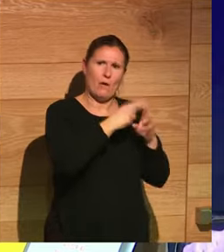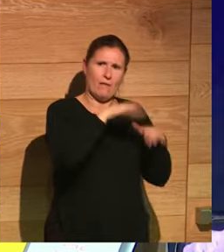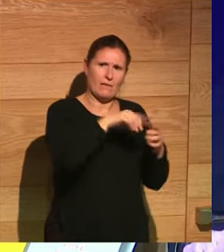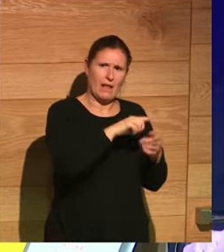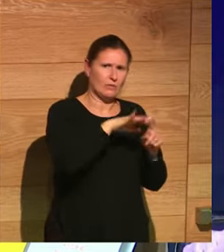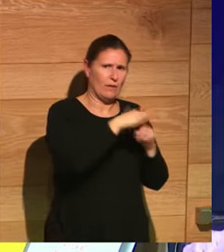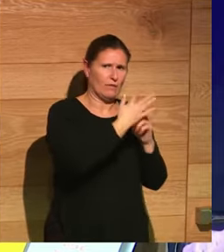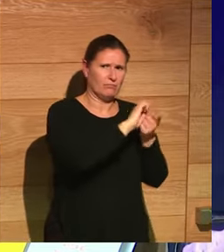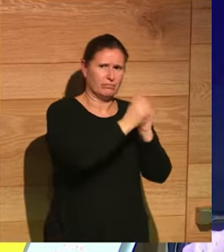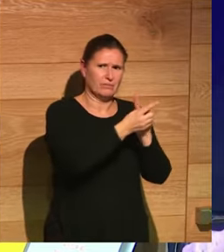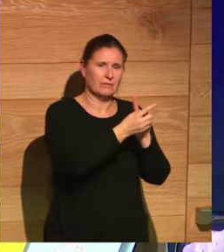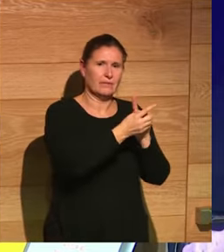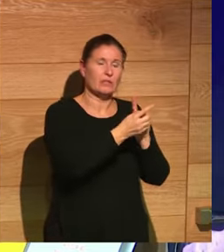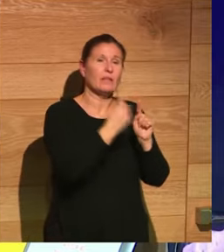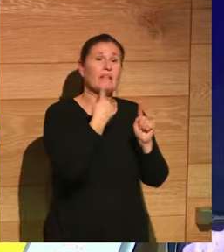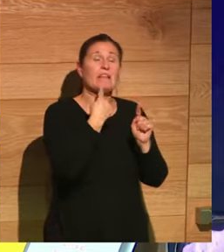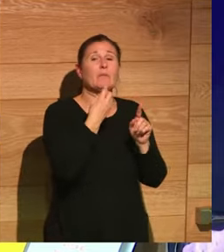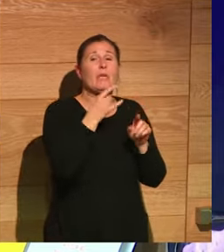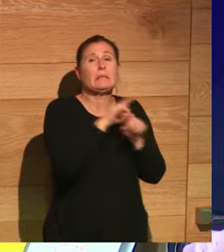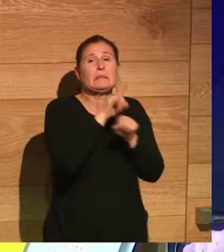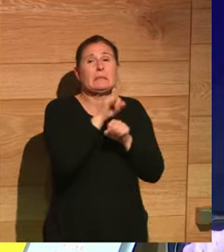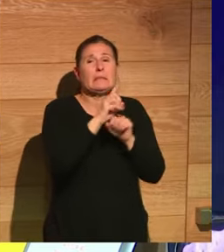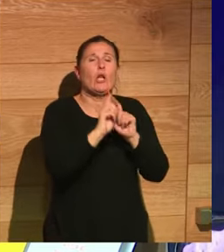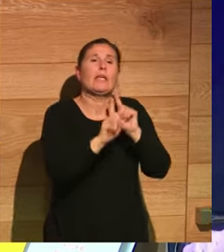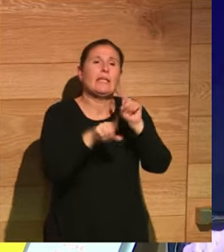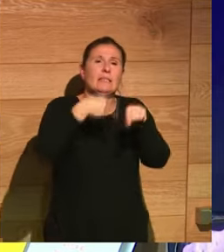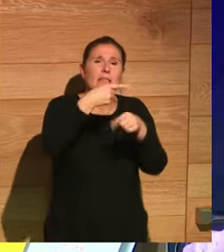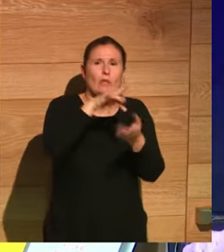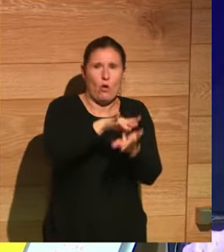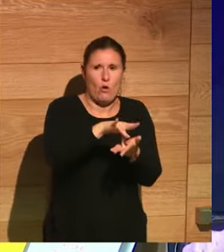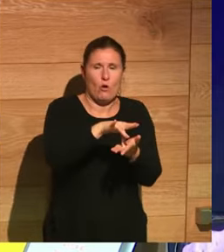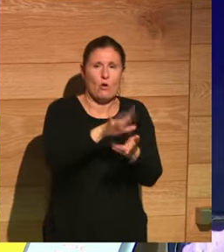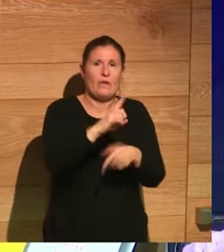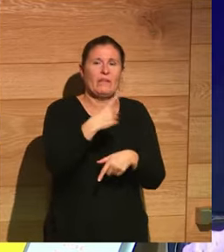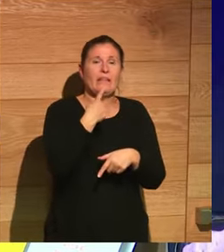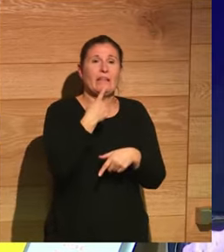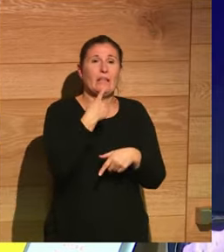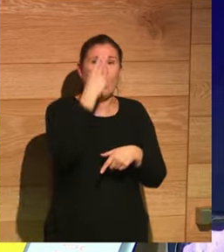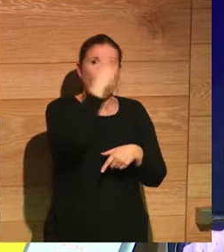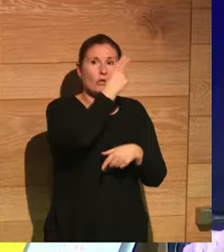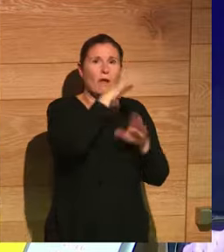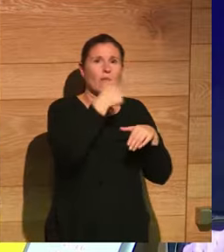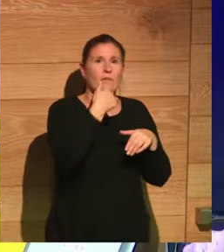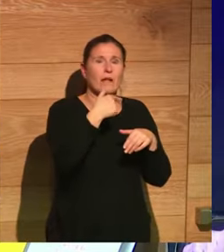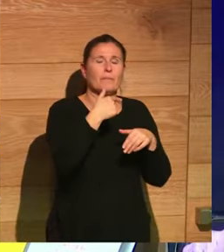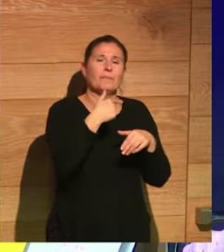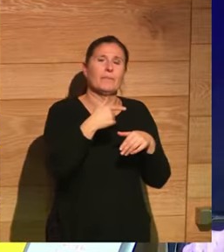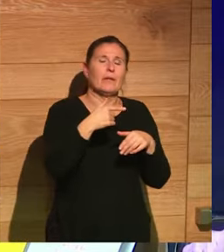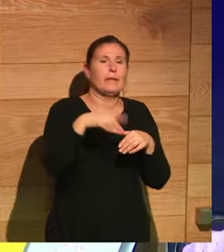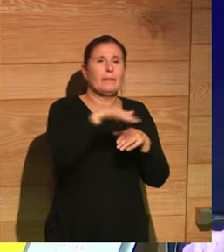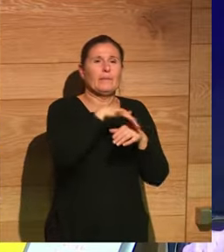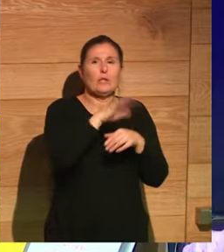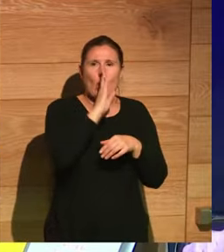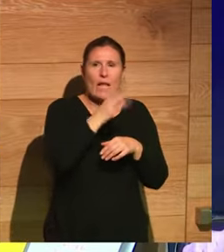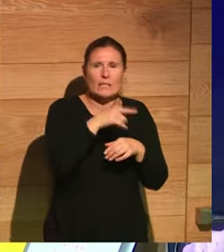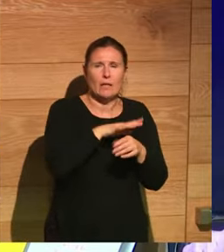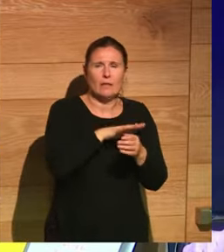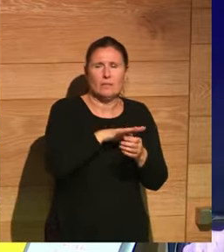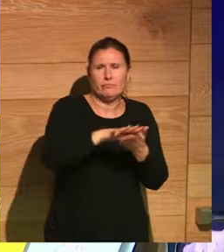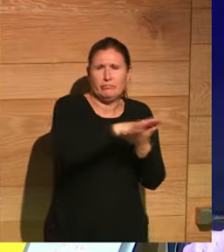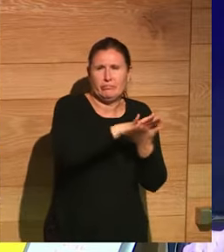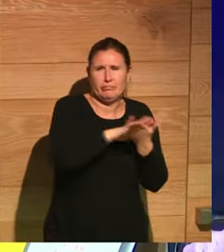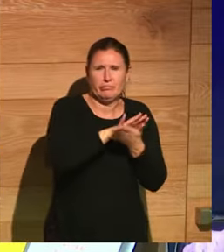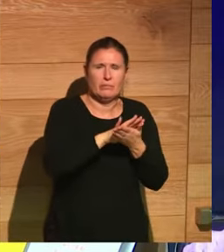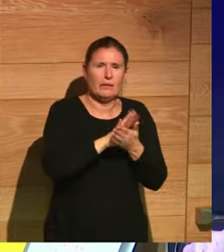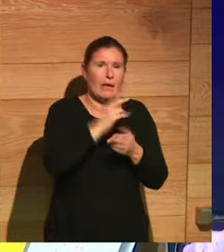mucho bulo sobre lo que pasó después. Hay muchas personas que hablan de el cristianismo acabó con el mundo clásico, destruyó la antigua